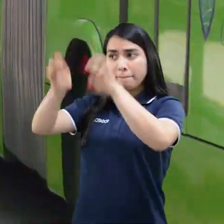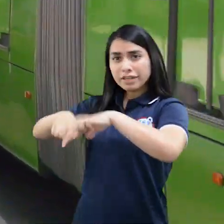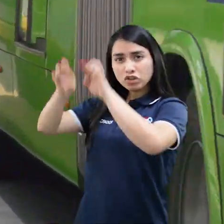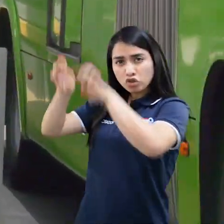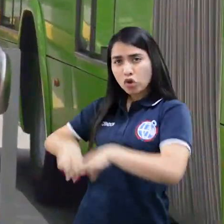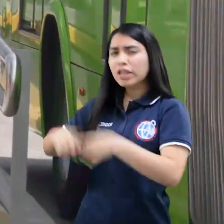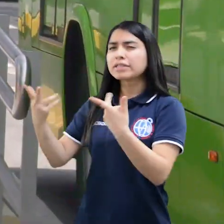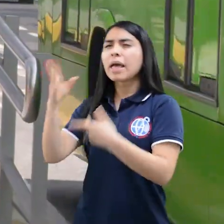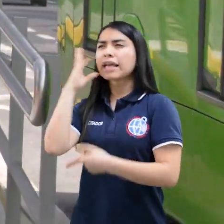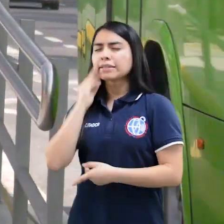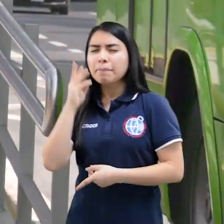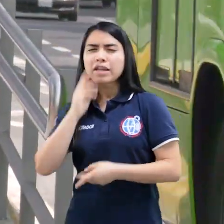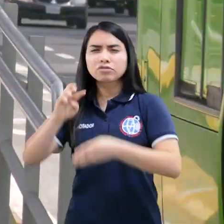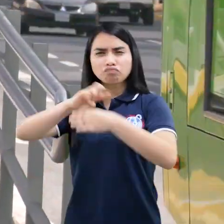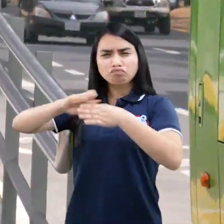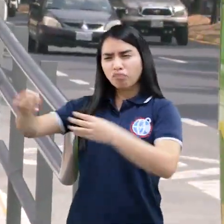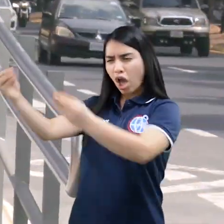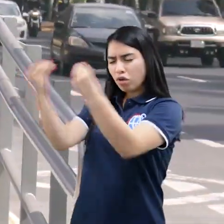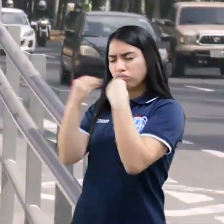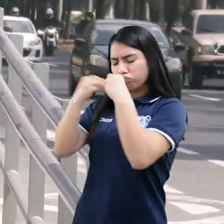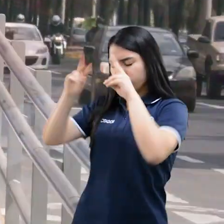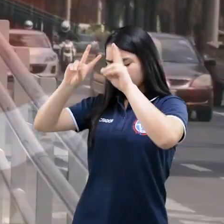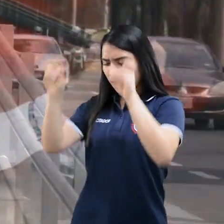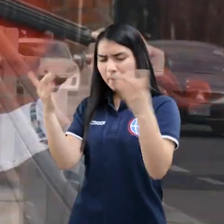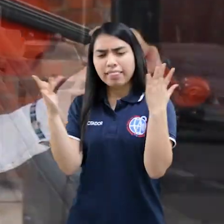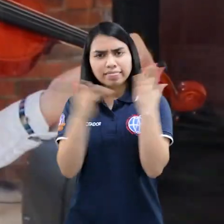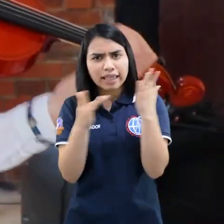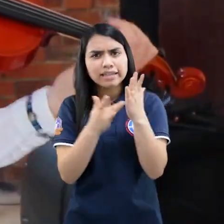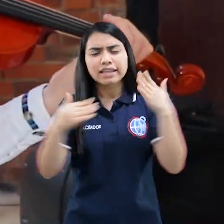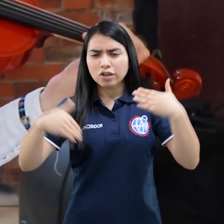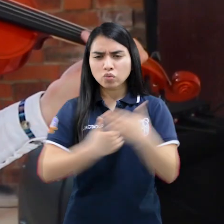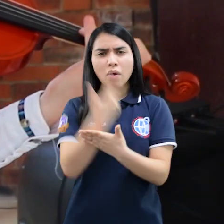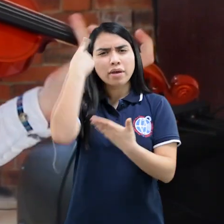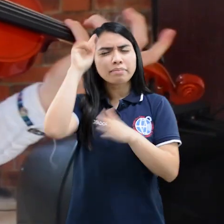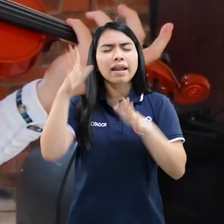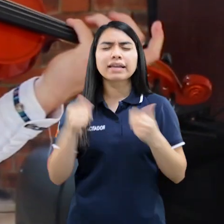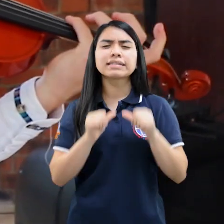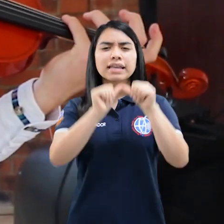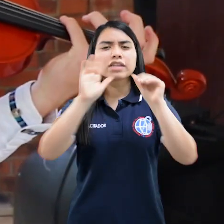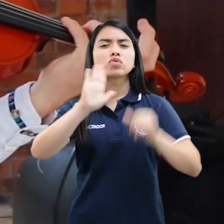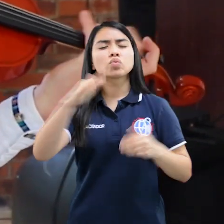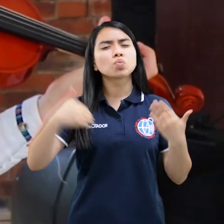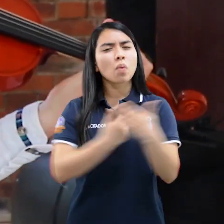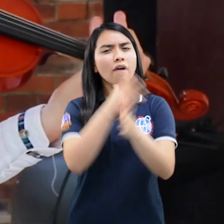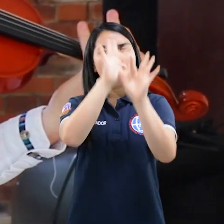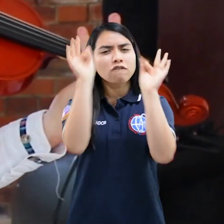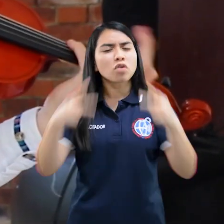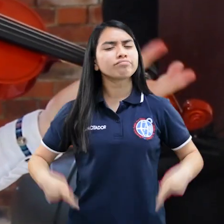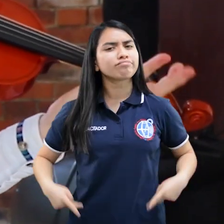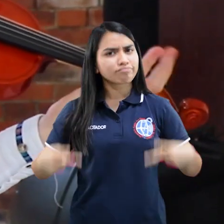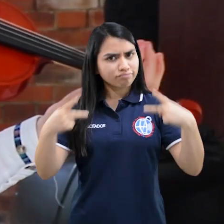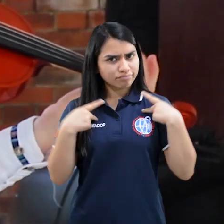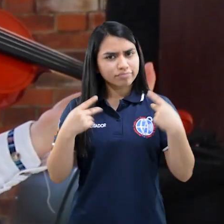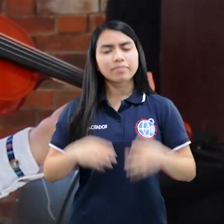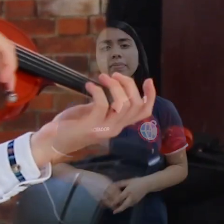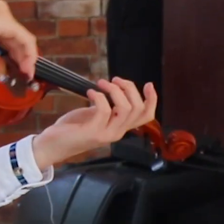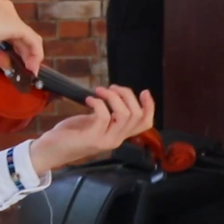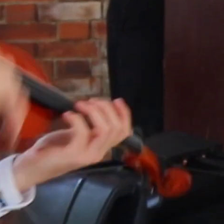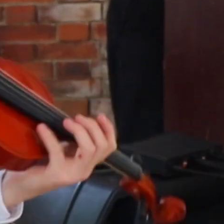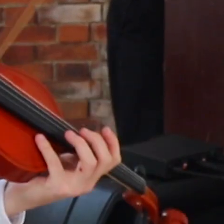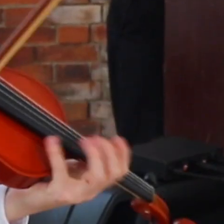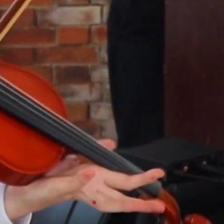utilizando al máximo su potencial con el apoyo de herramientas que les facilitan los profesionales especializados en cada materia.